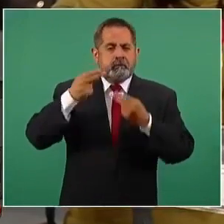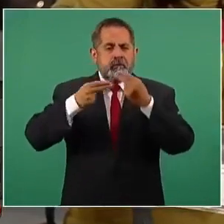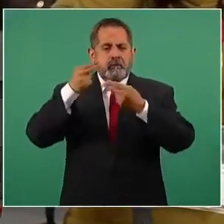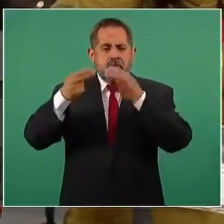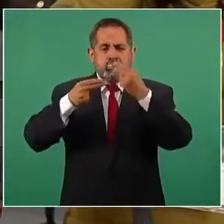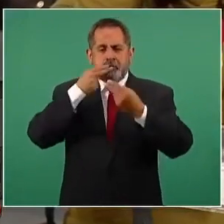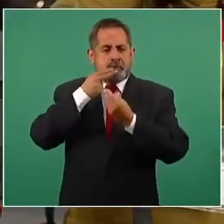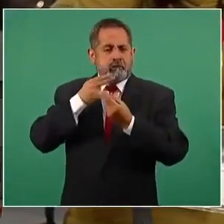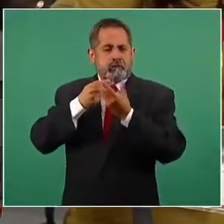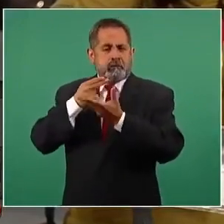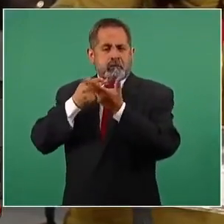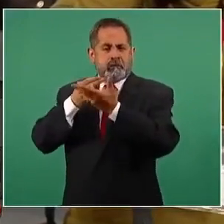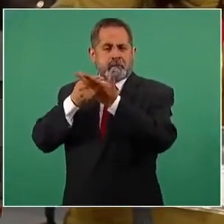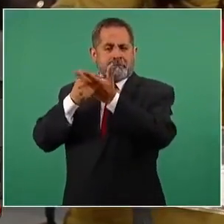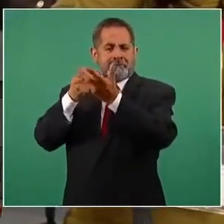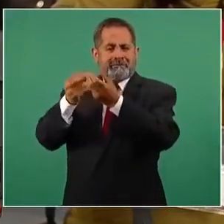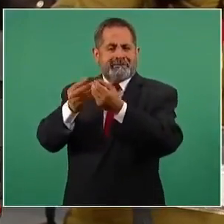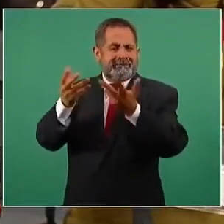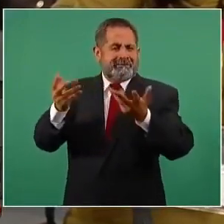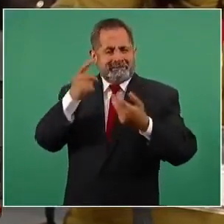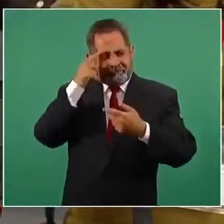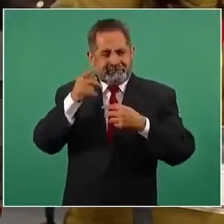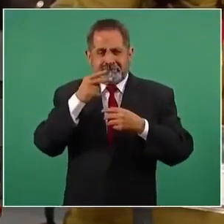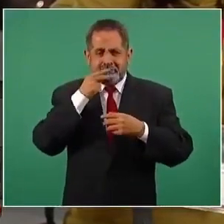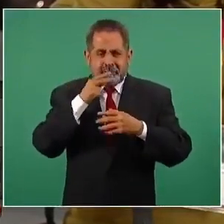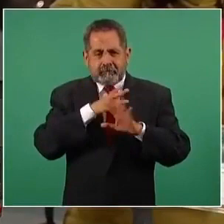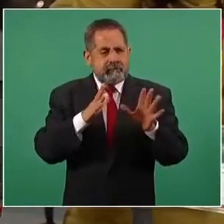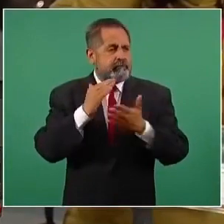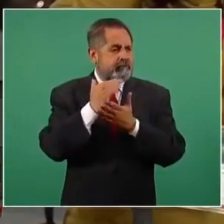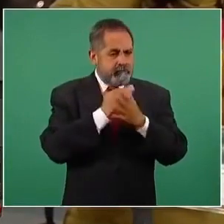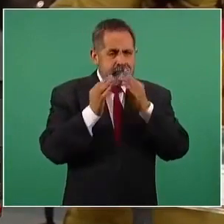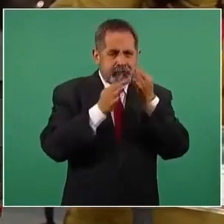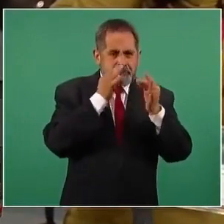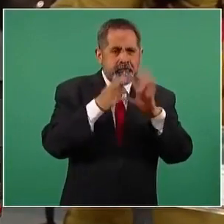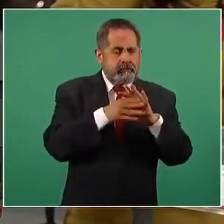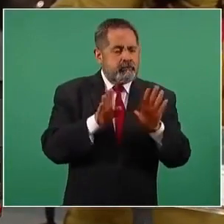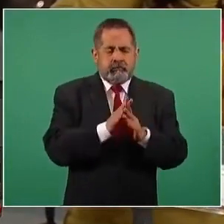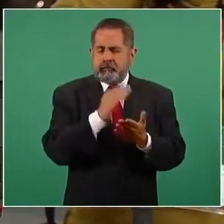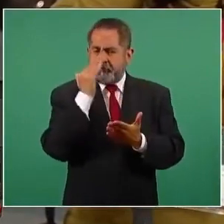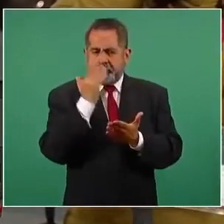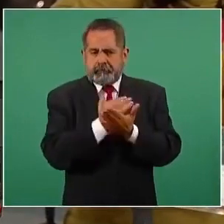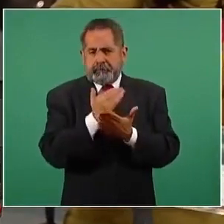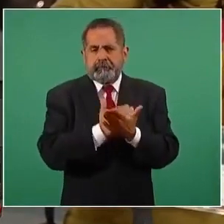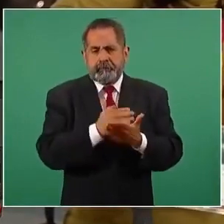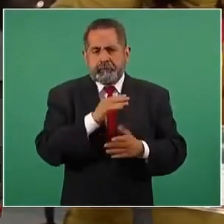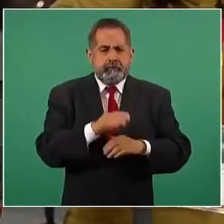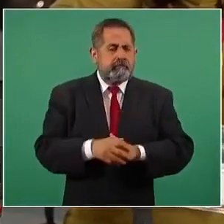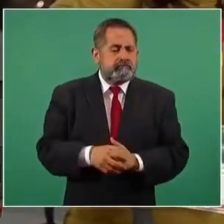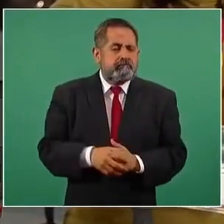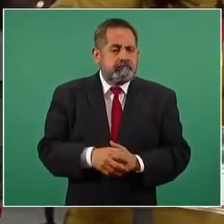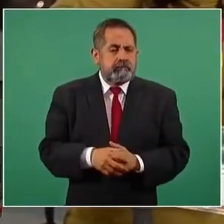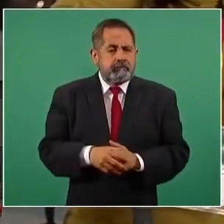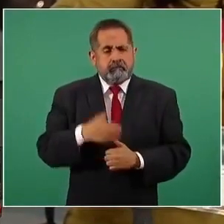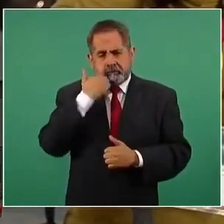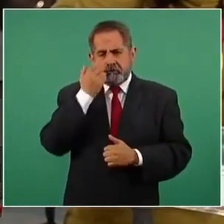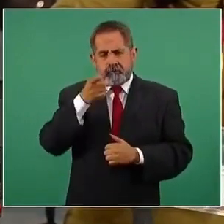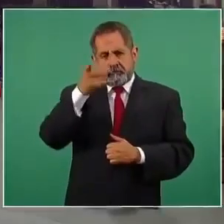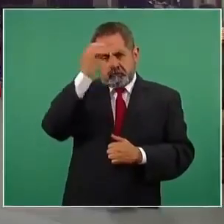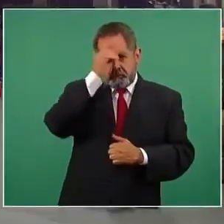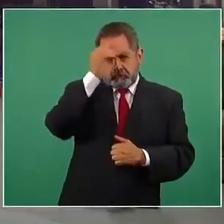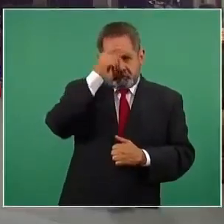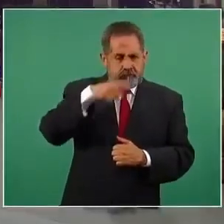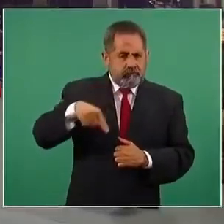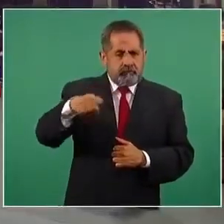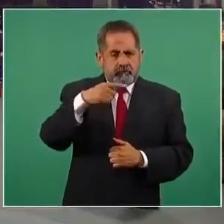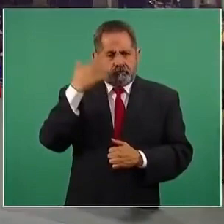total de la publicidad, el patrocinio y los promocionales de los productos del tabaco. Quisiera conocer su opinión al respecto